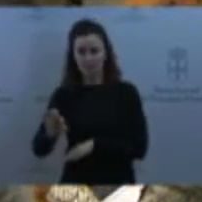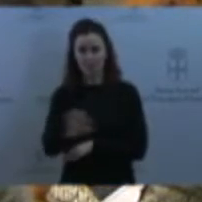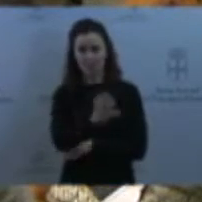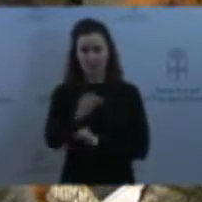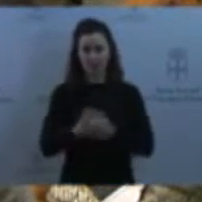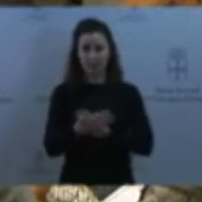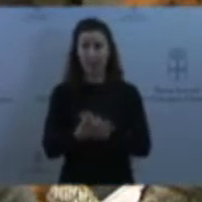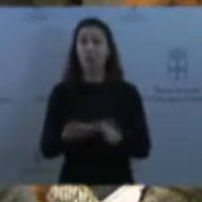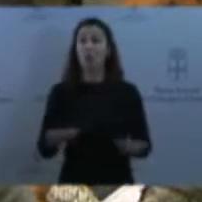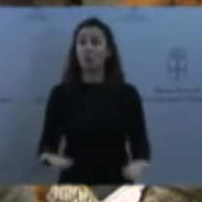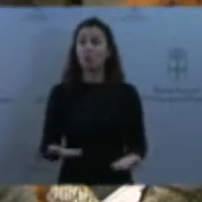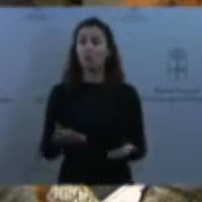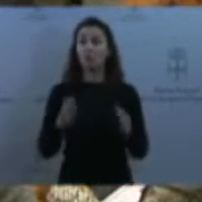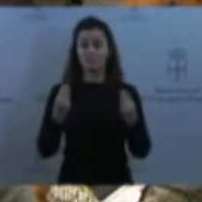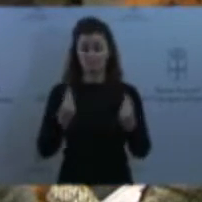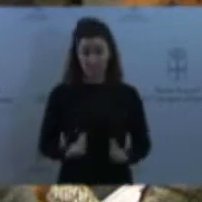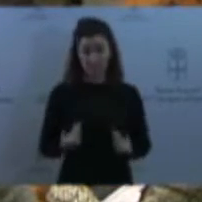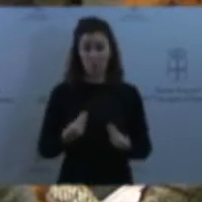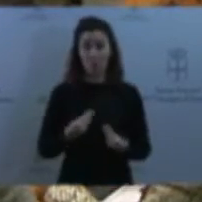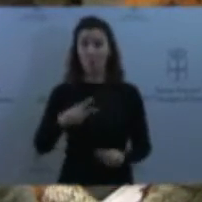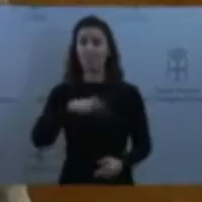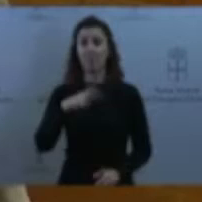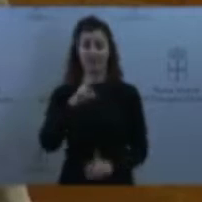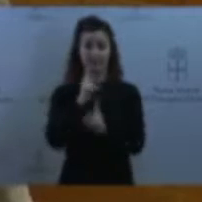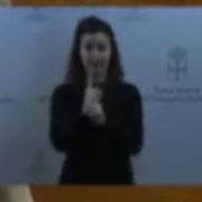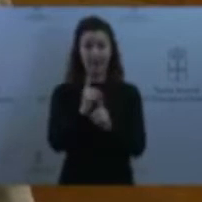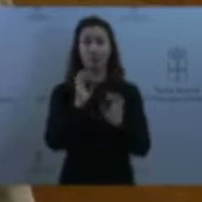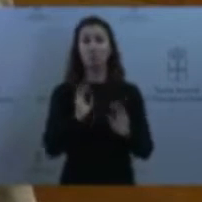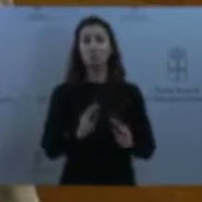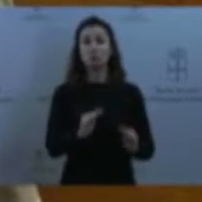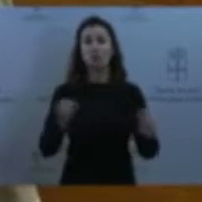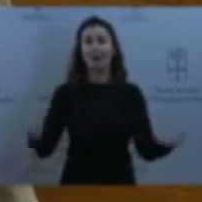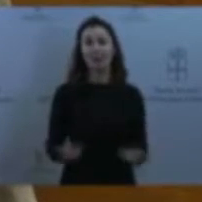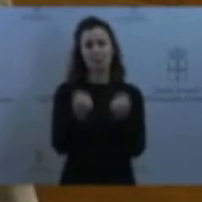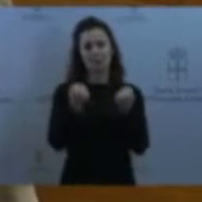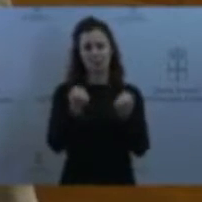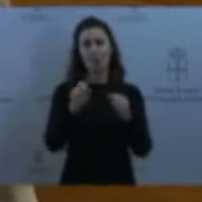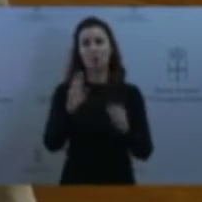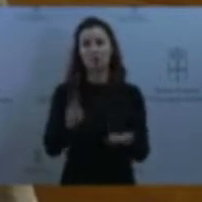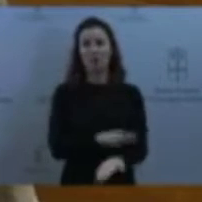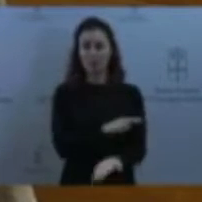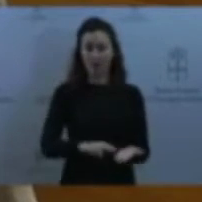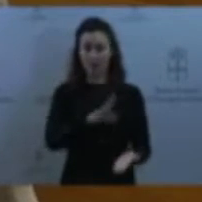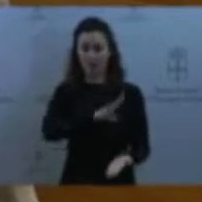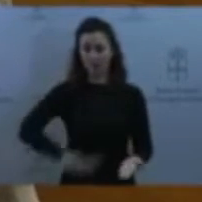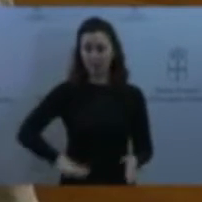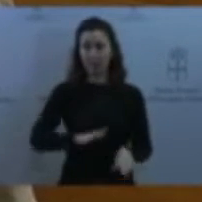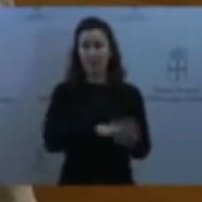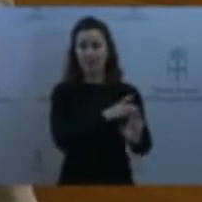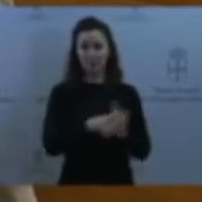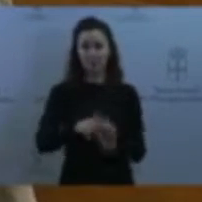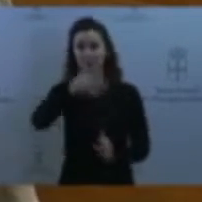sobreseguimiento provisional de las actuaciones del sobreseguimiento provisional de la causa en relación a la denuncia que interpuso la coordinadora esterolosista